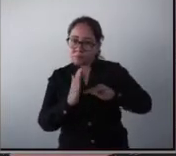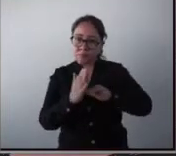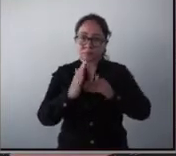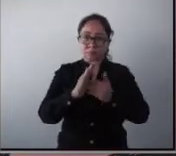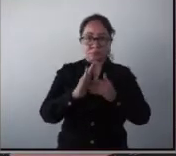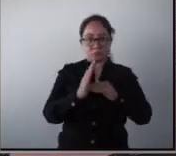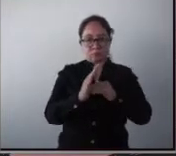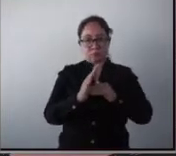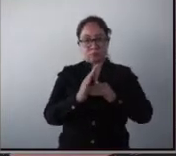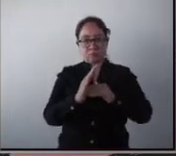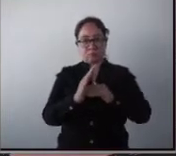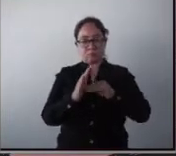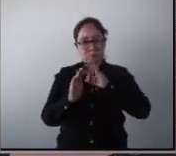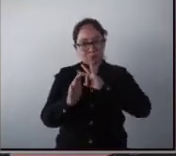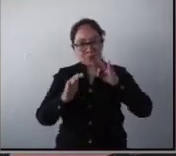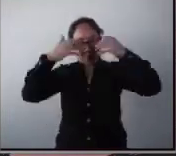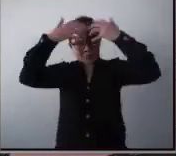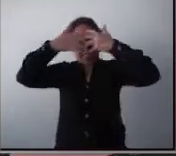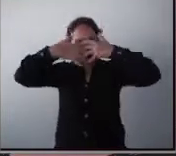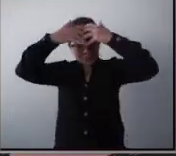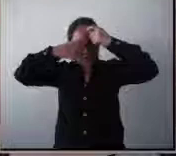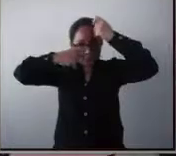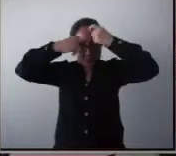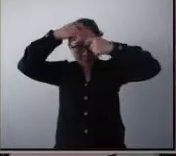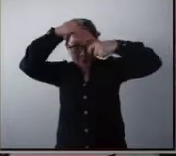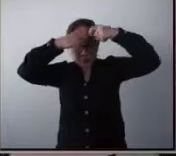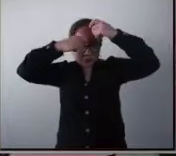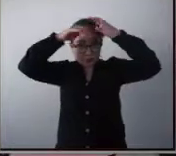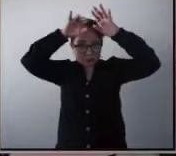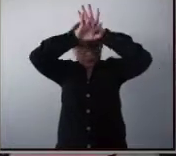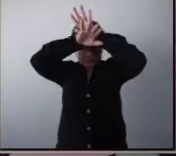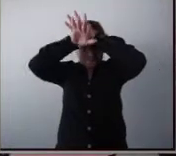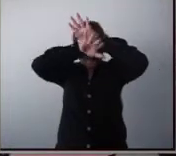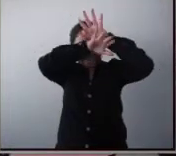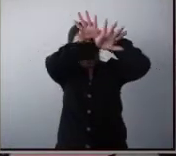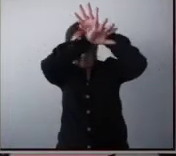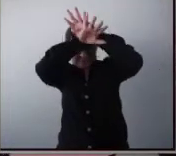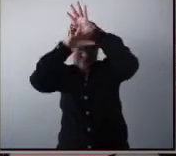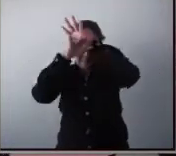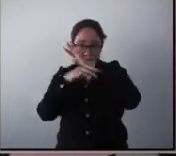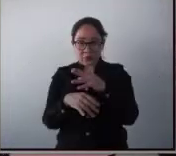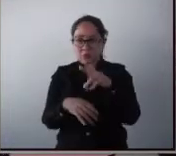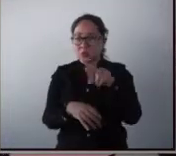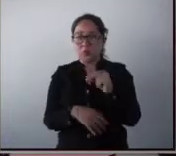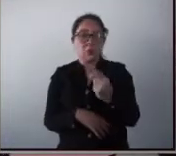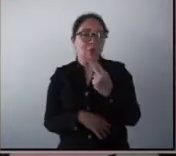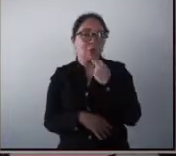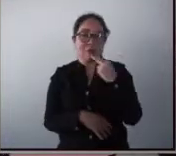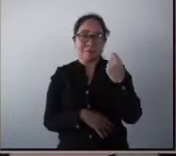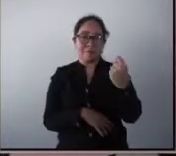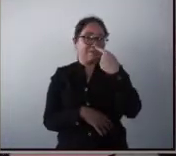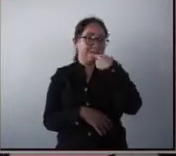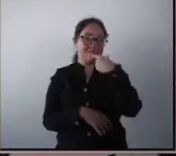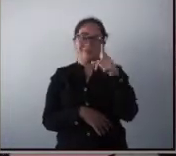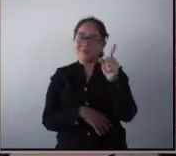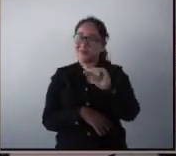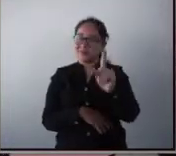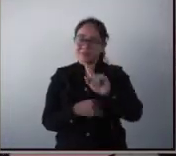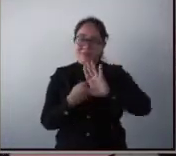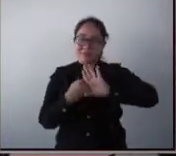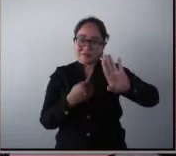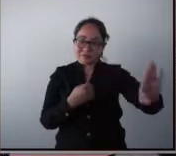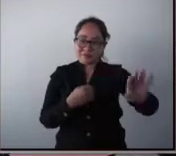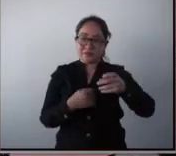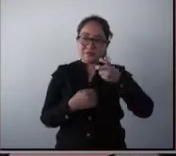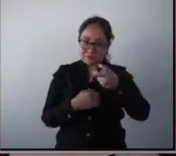la plasticidad cerebral sin utilizar fármacos. Eso es algo con lo que yo he venido